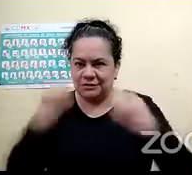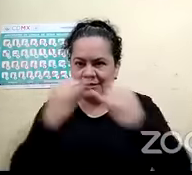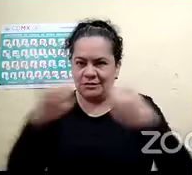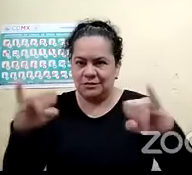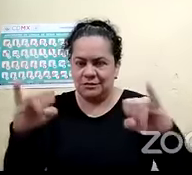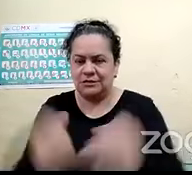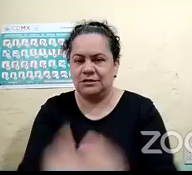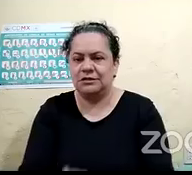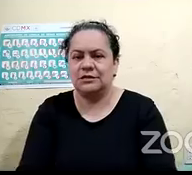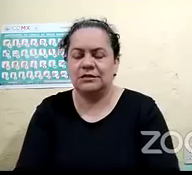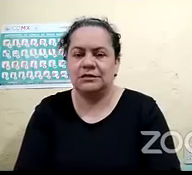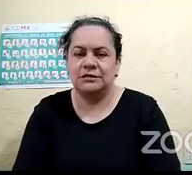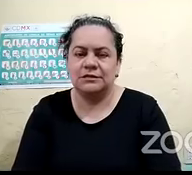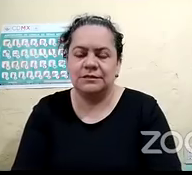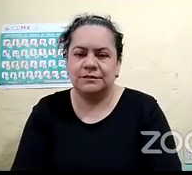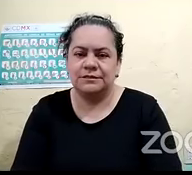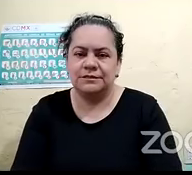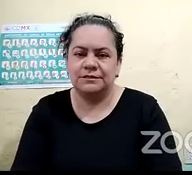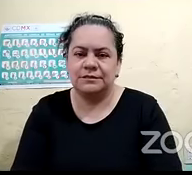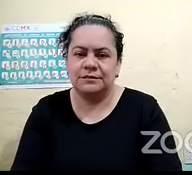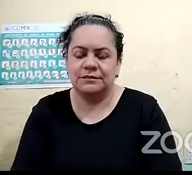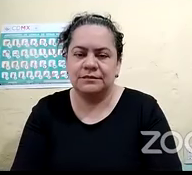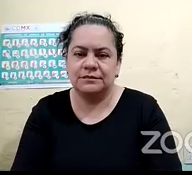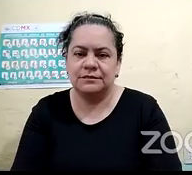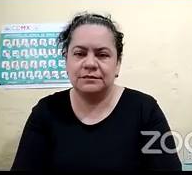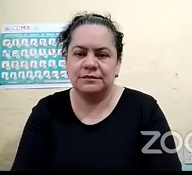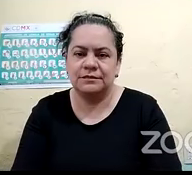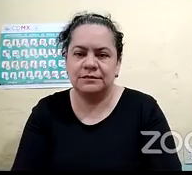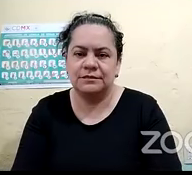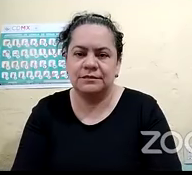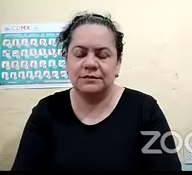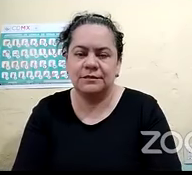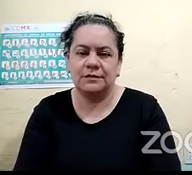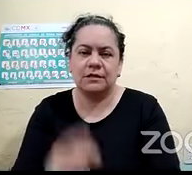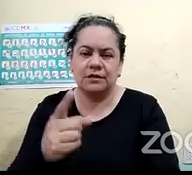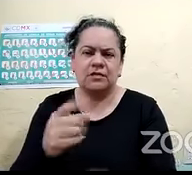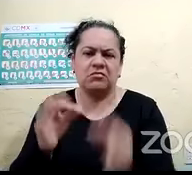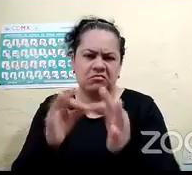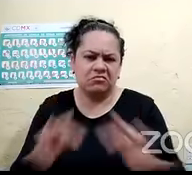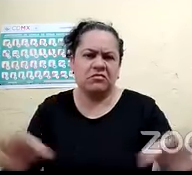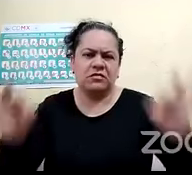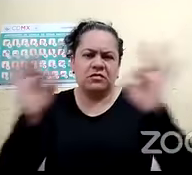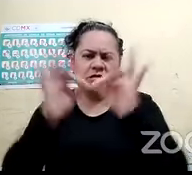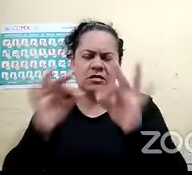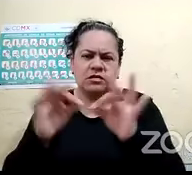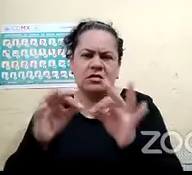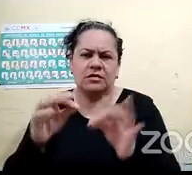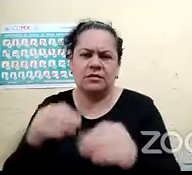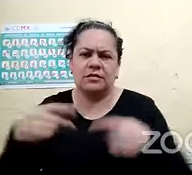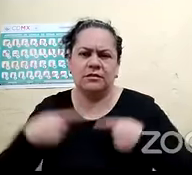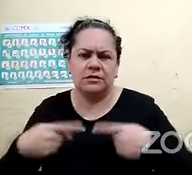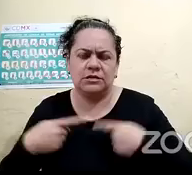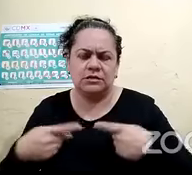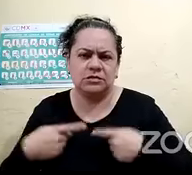que pueda ser de interés para las personas que carecen de la visita.